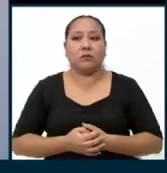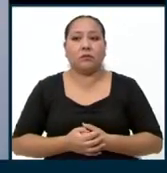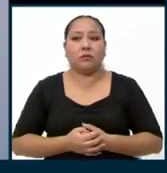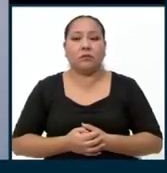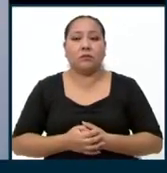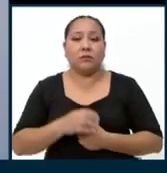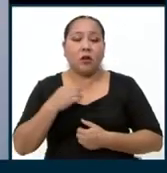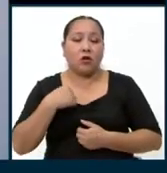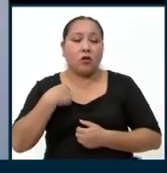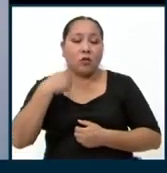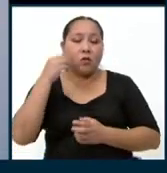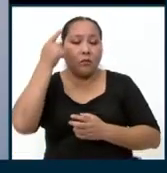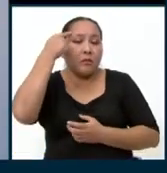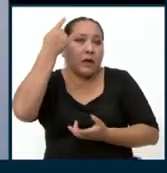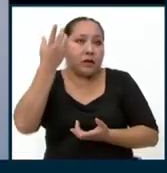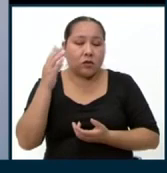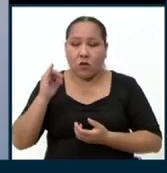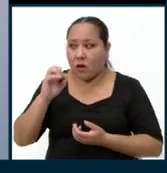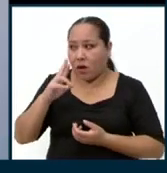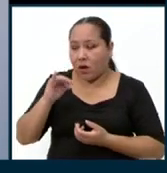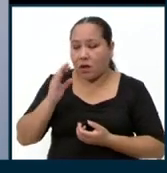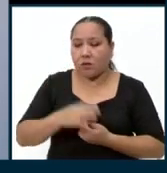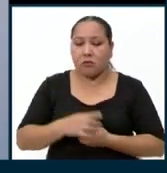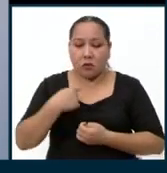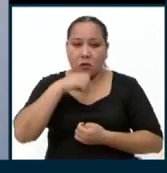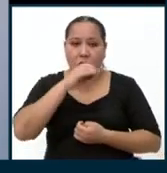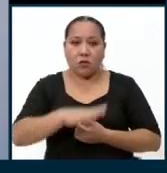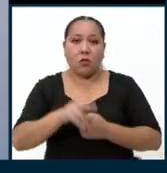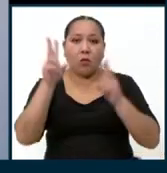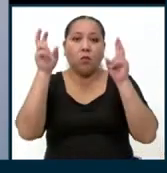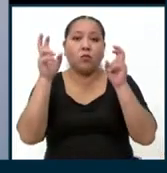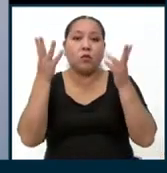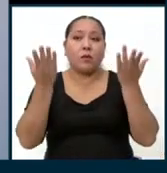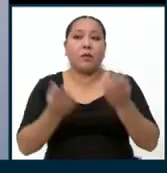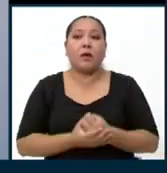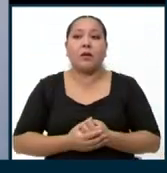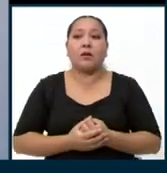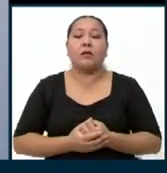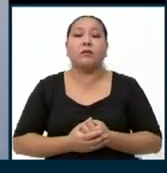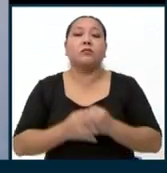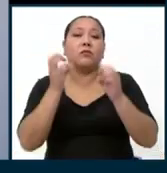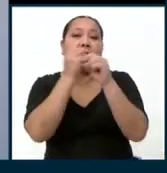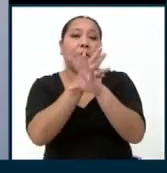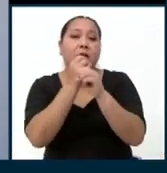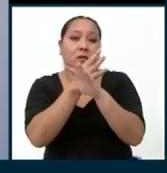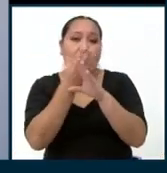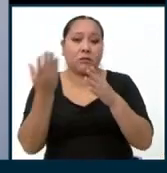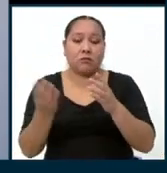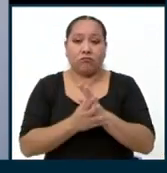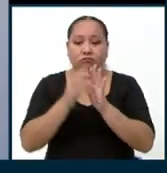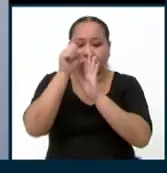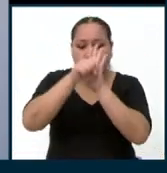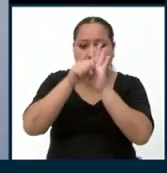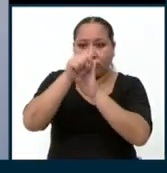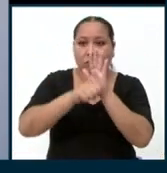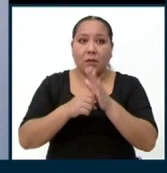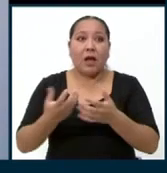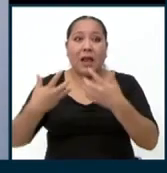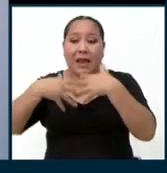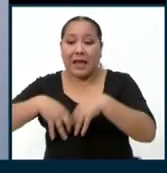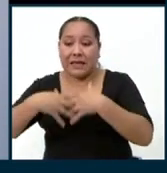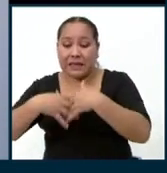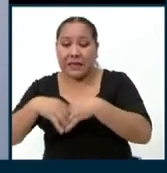Eric, yo propondría, como le he dicho, un tema cibernético y a las empresas